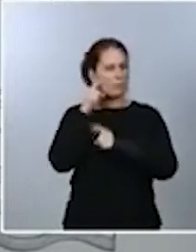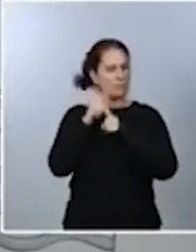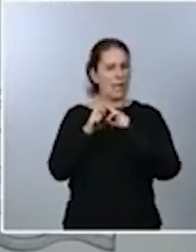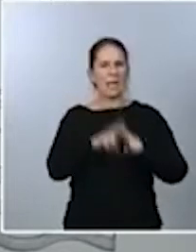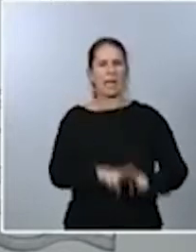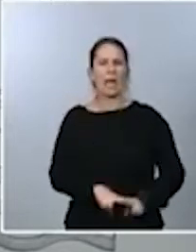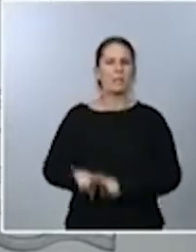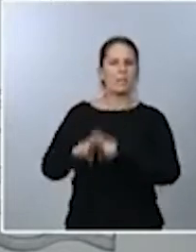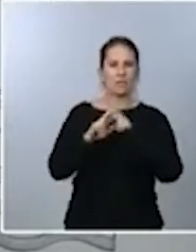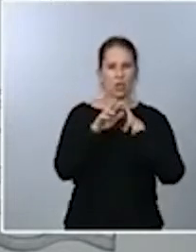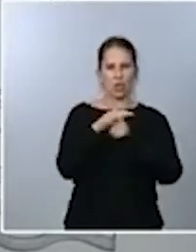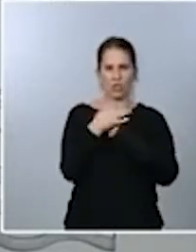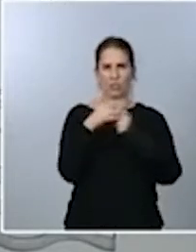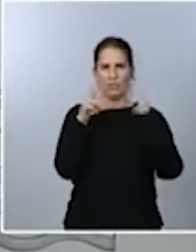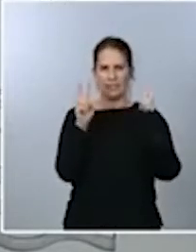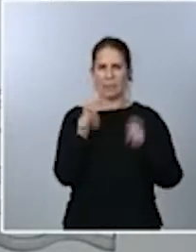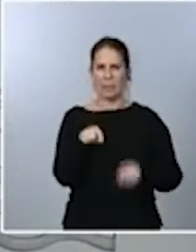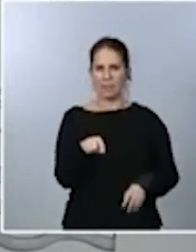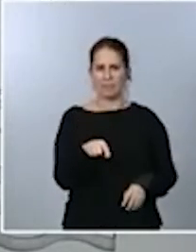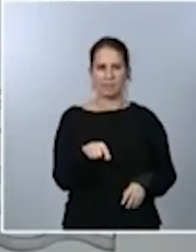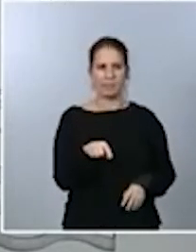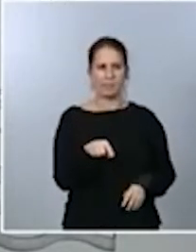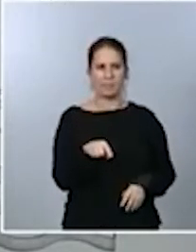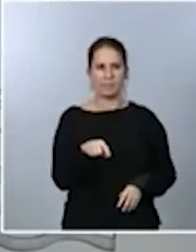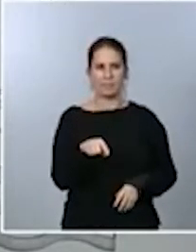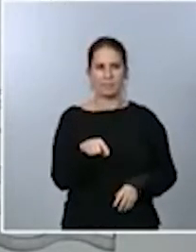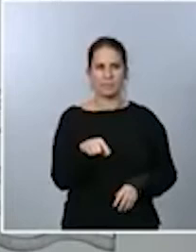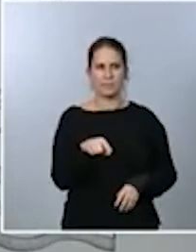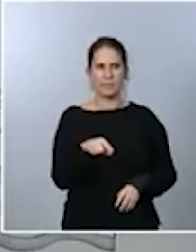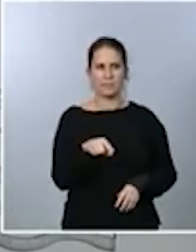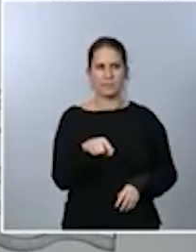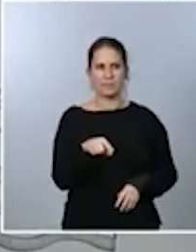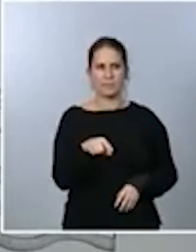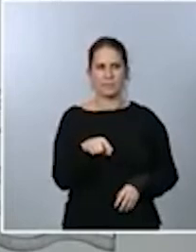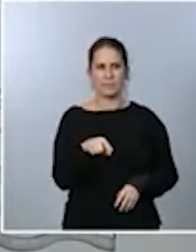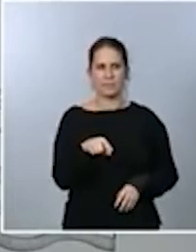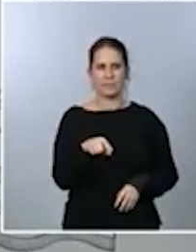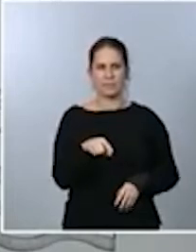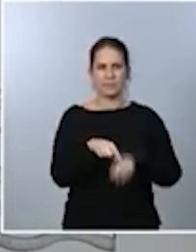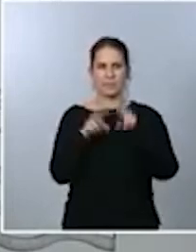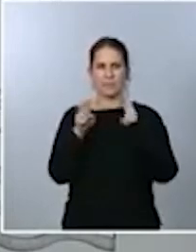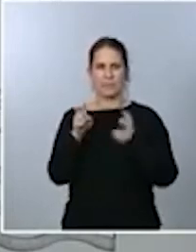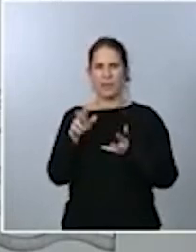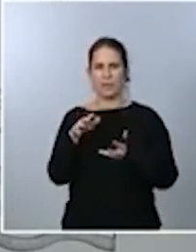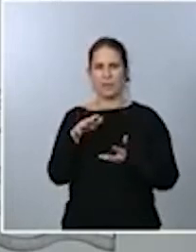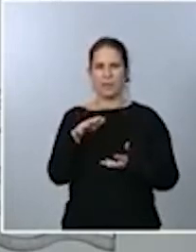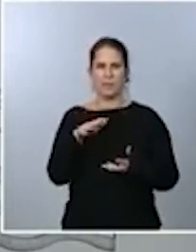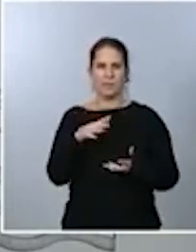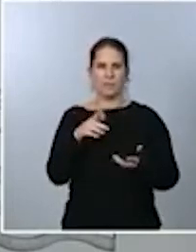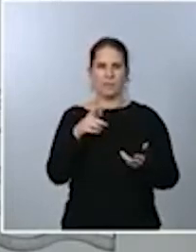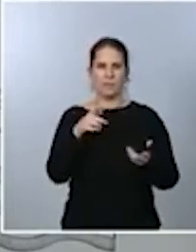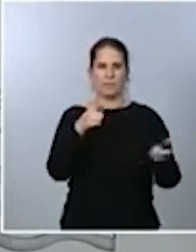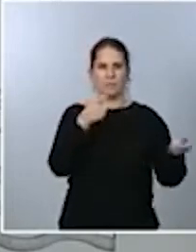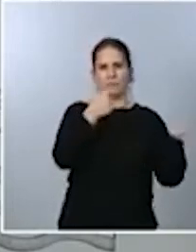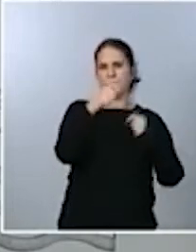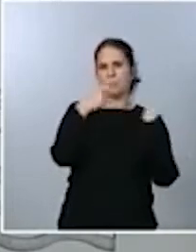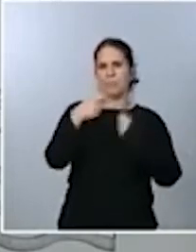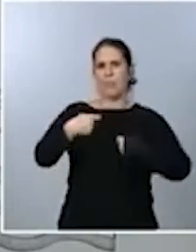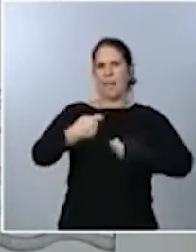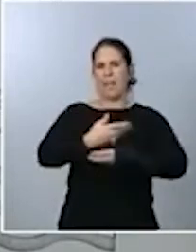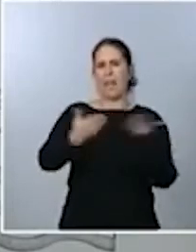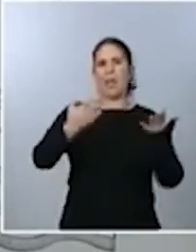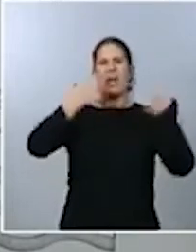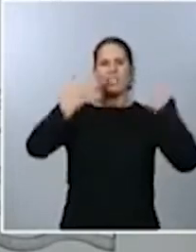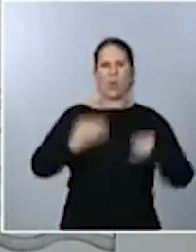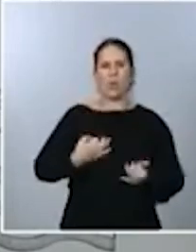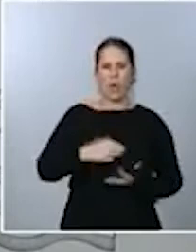cuestión en relación con el abastecimiento que tiene el mercado. Se trata de asegurar que va a haber mascarillas para todos